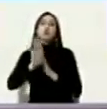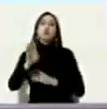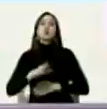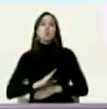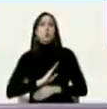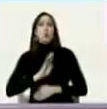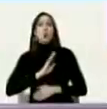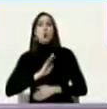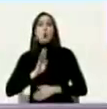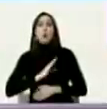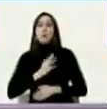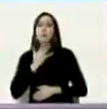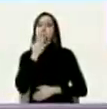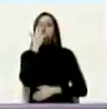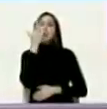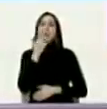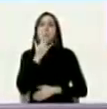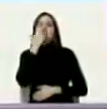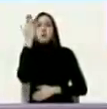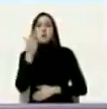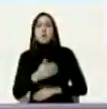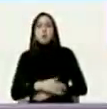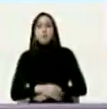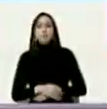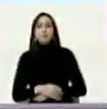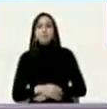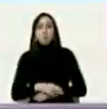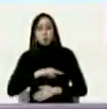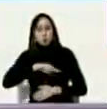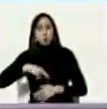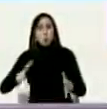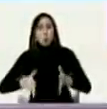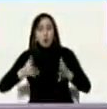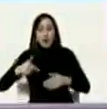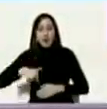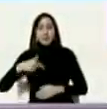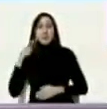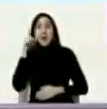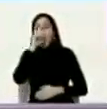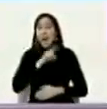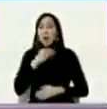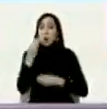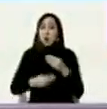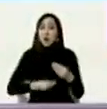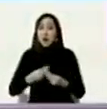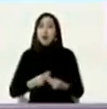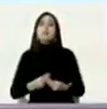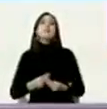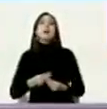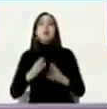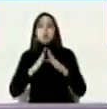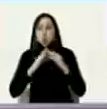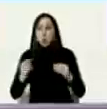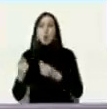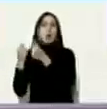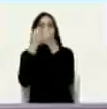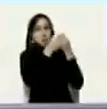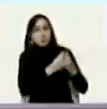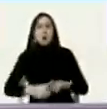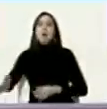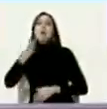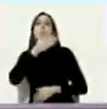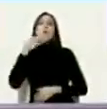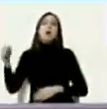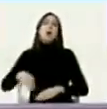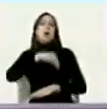propio oxígeno y logremos este año la resurrección de la economía nacional